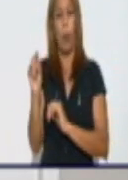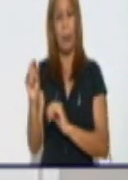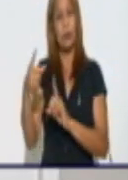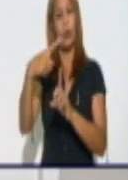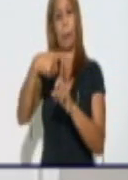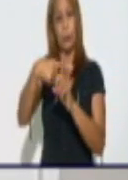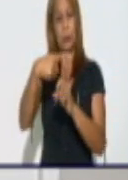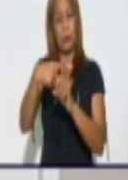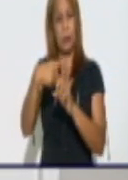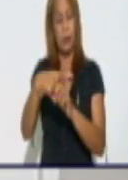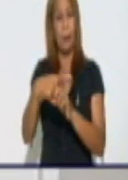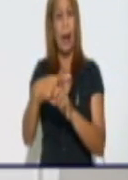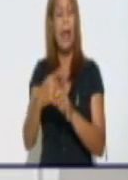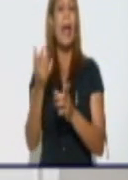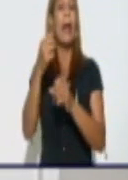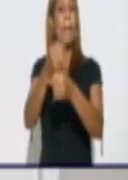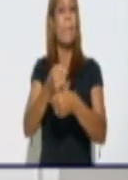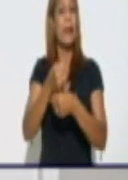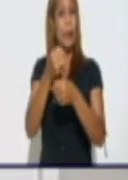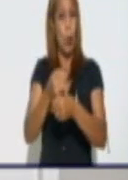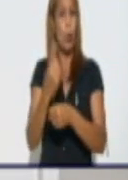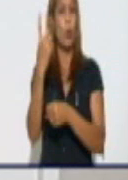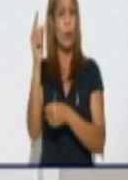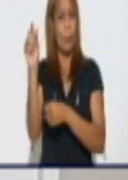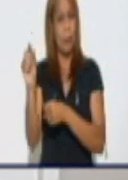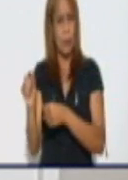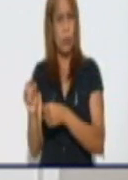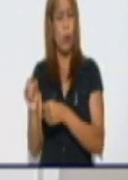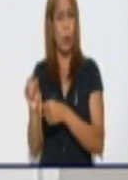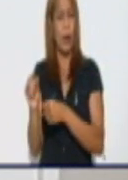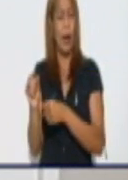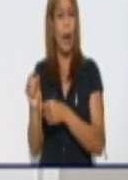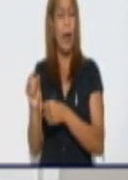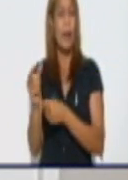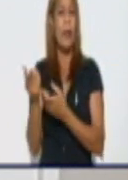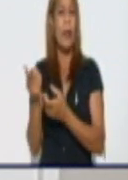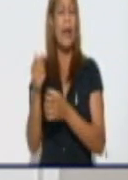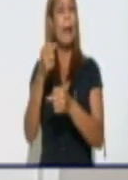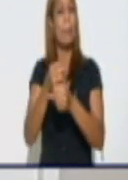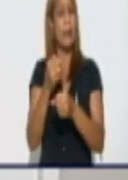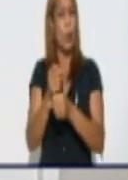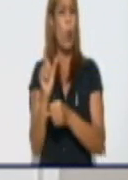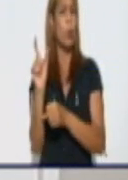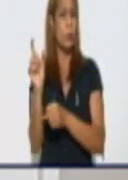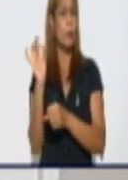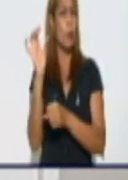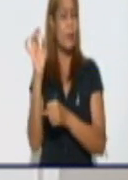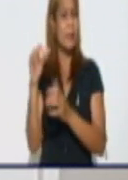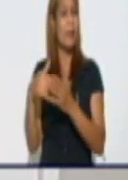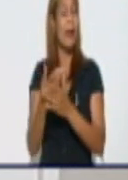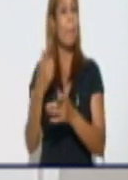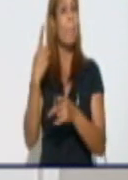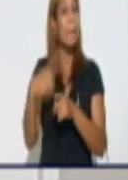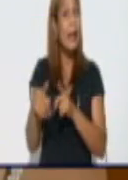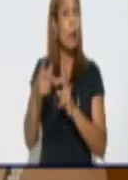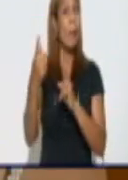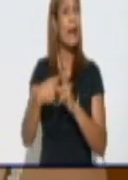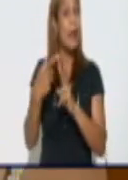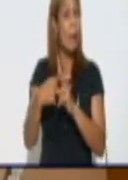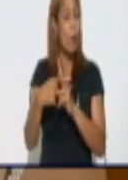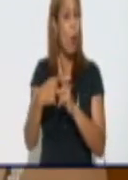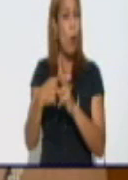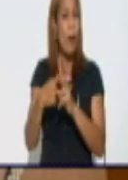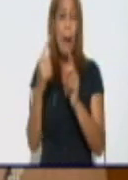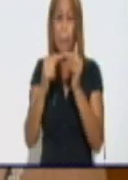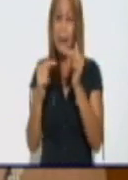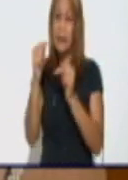Pilón, que confirmó un caso en los últimos 15 días y tiene la tasa más baja de 3.4. Pero Bayamo sigue a la cabeza de este grupo, con